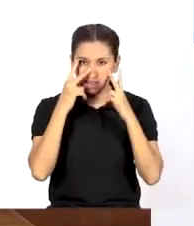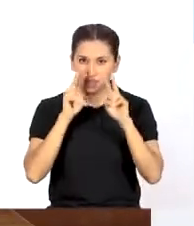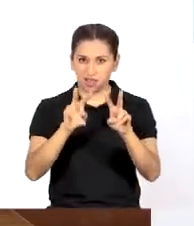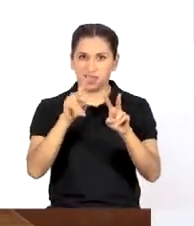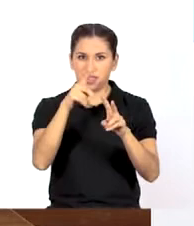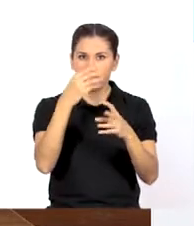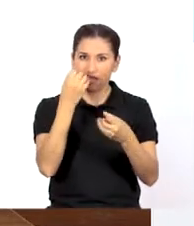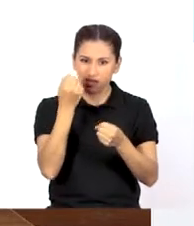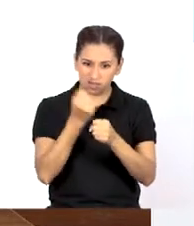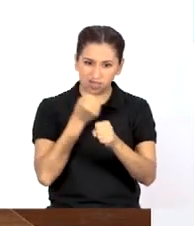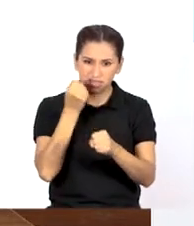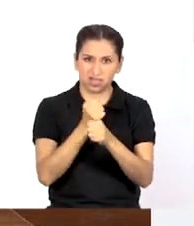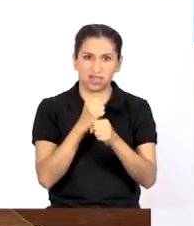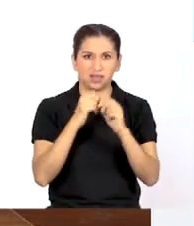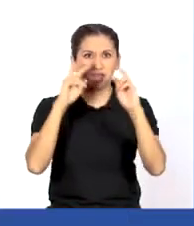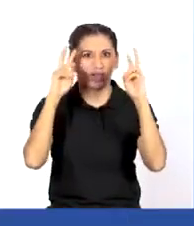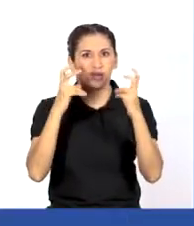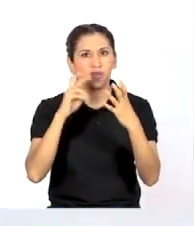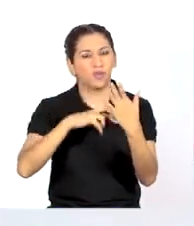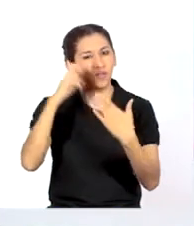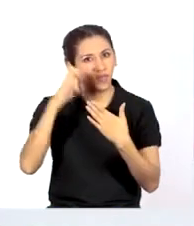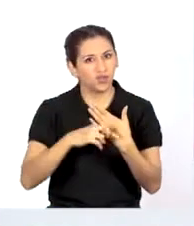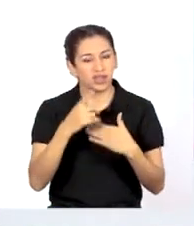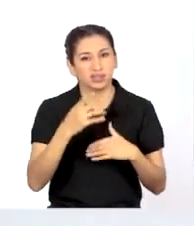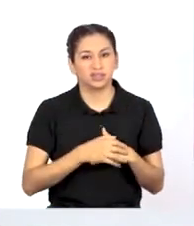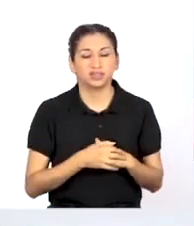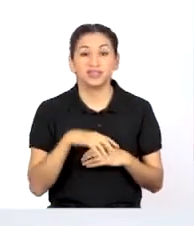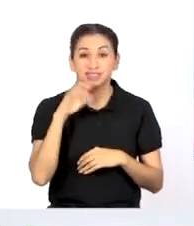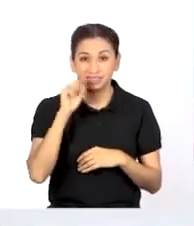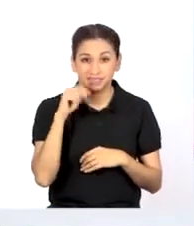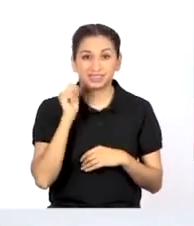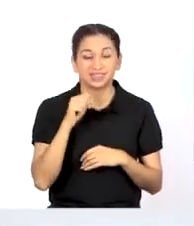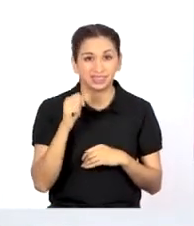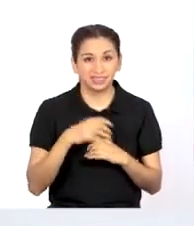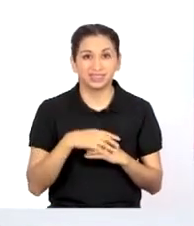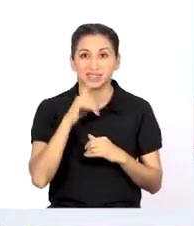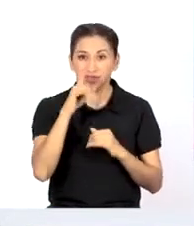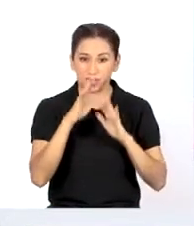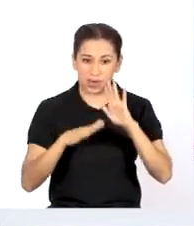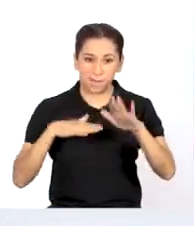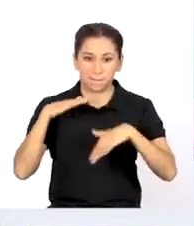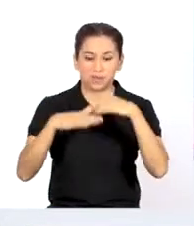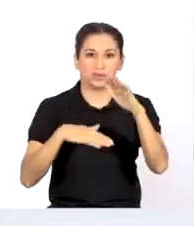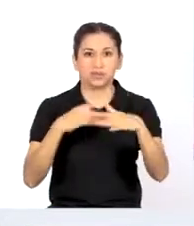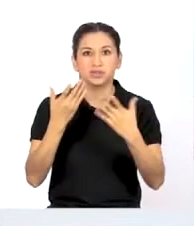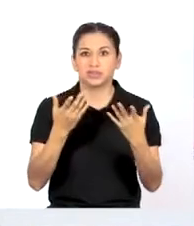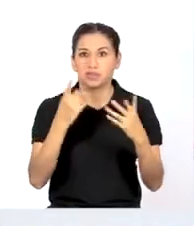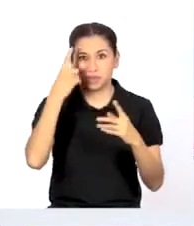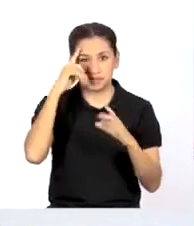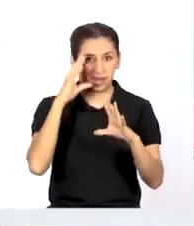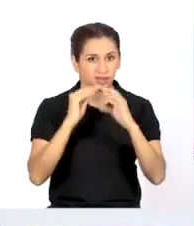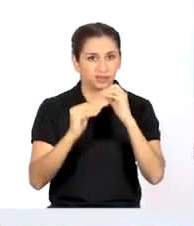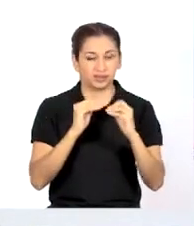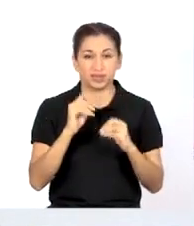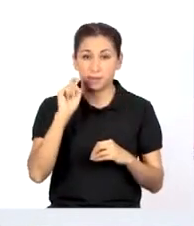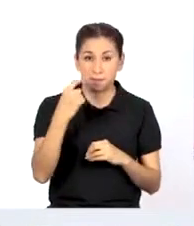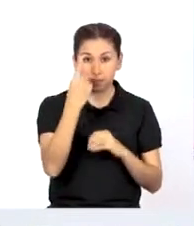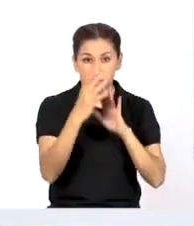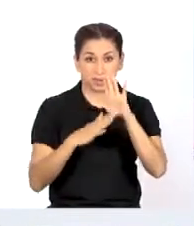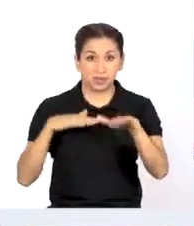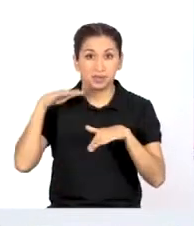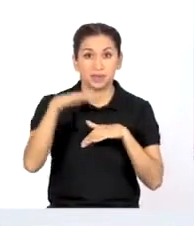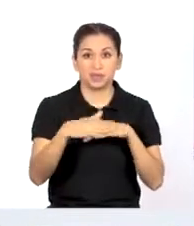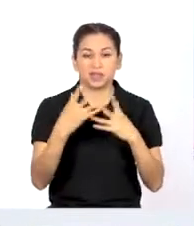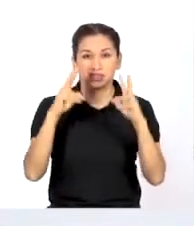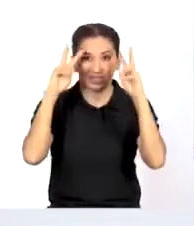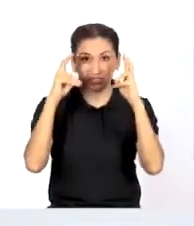encaminadas a elaborar su proyecto. Exacto. Precisamente estábamos repasando los pasos a seguir para elaborarlo. El primer